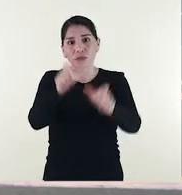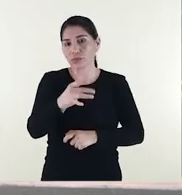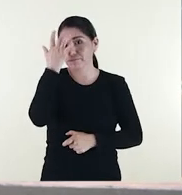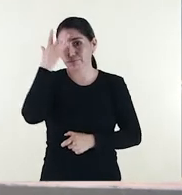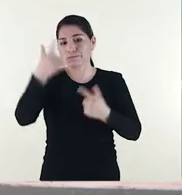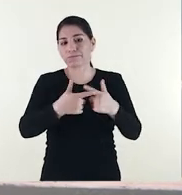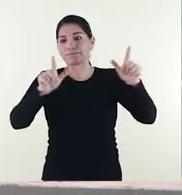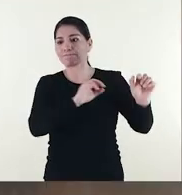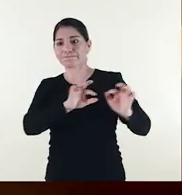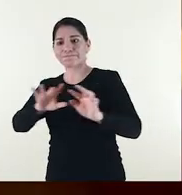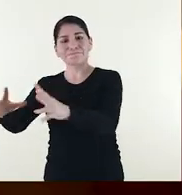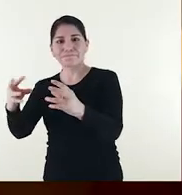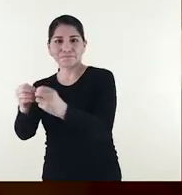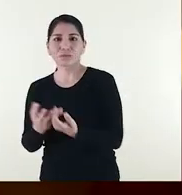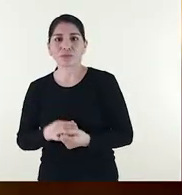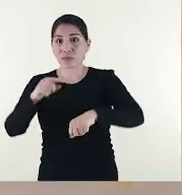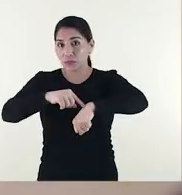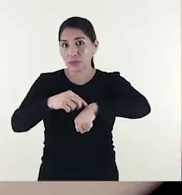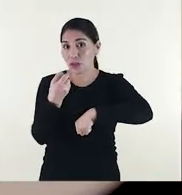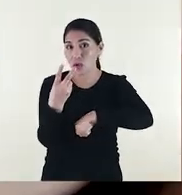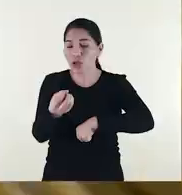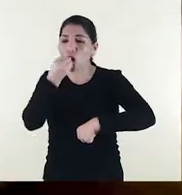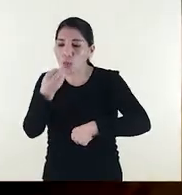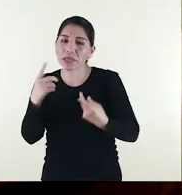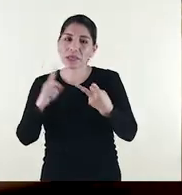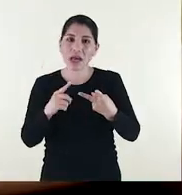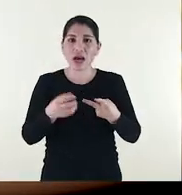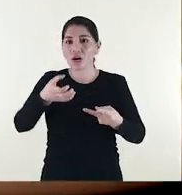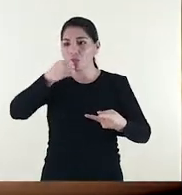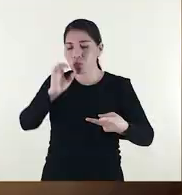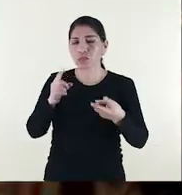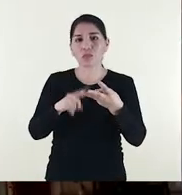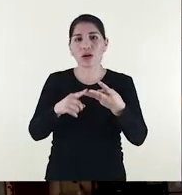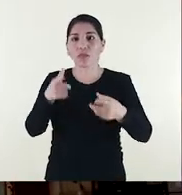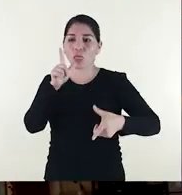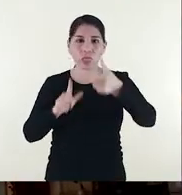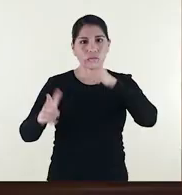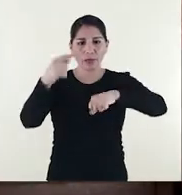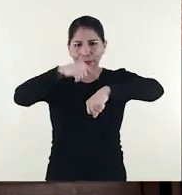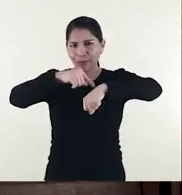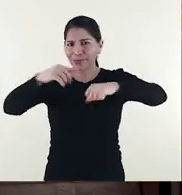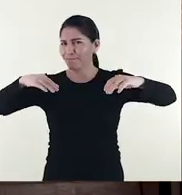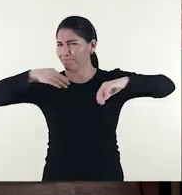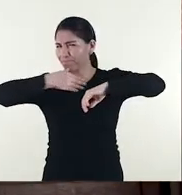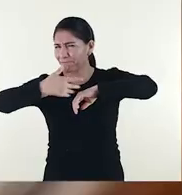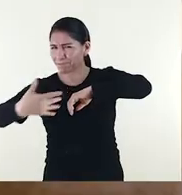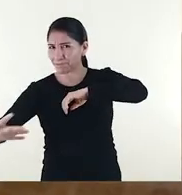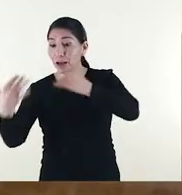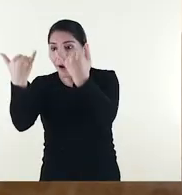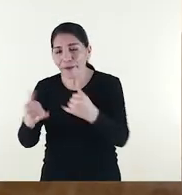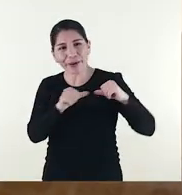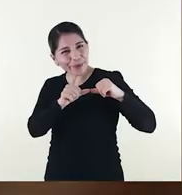bohemia y la intelectualidad. No solo almuerzos y fiambres, sino también licores y bebidas animaron hasta altas horas de la